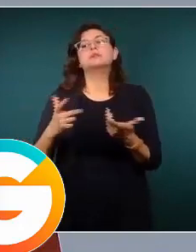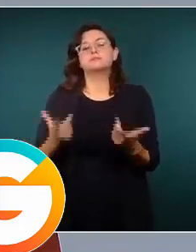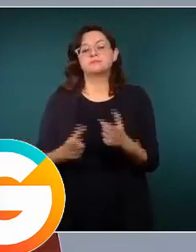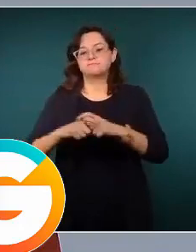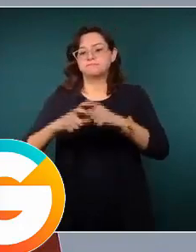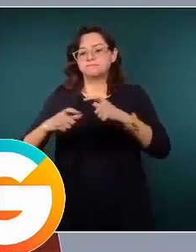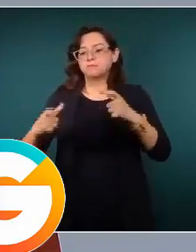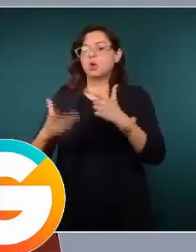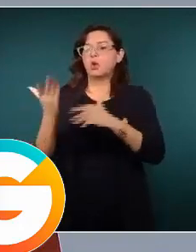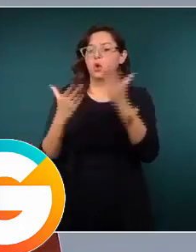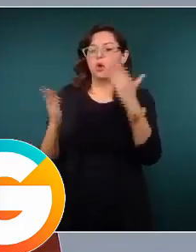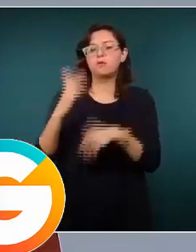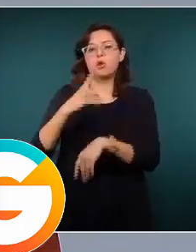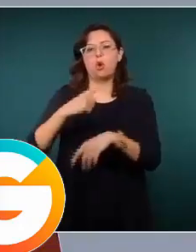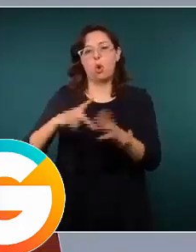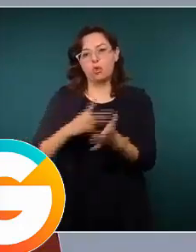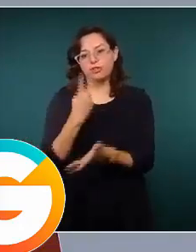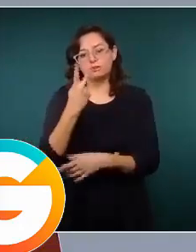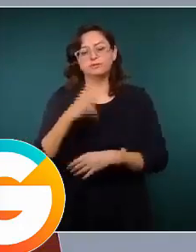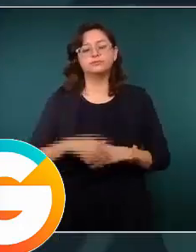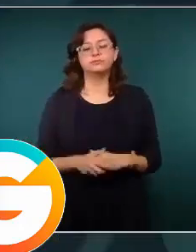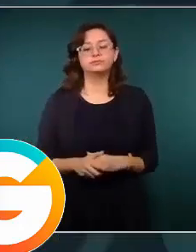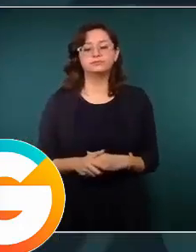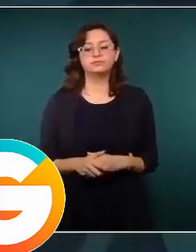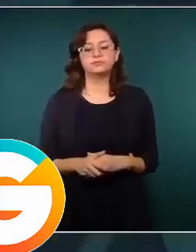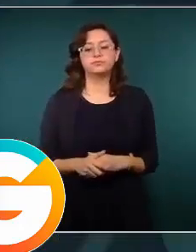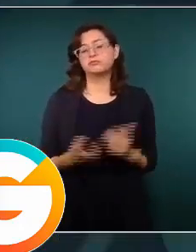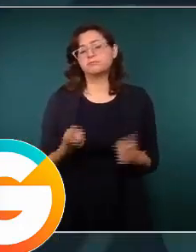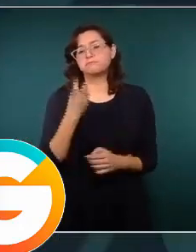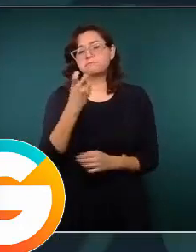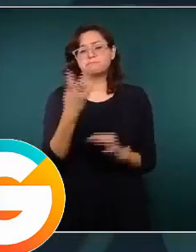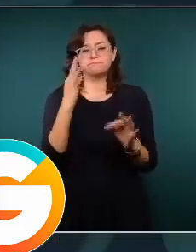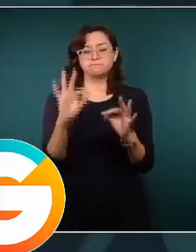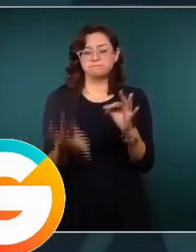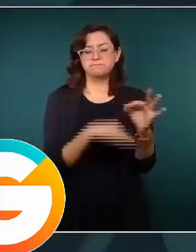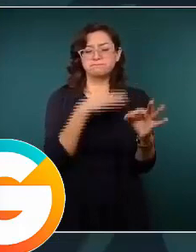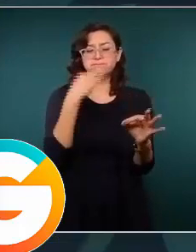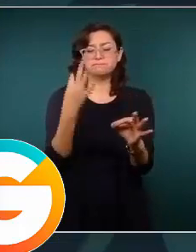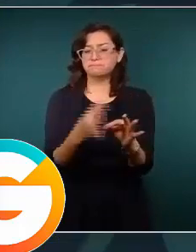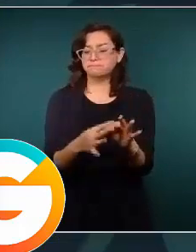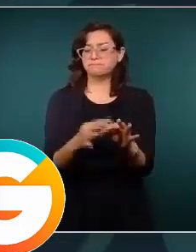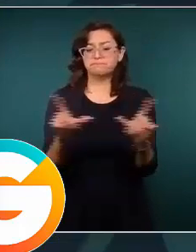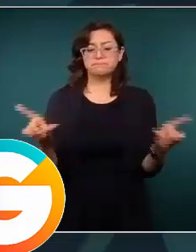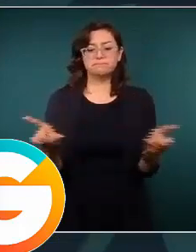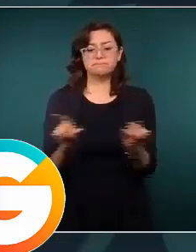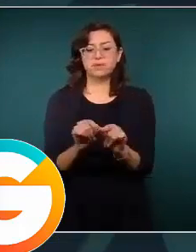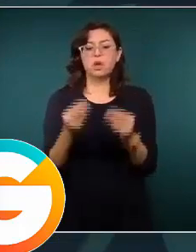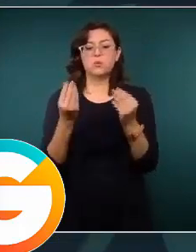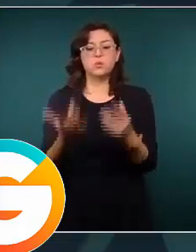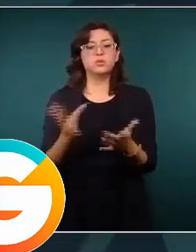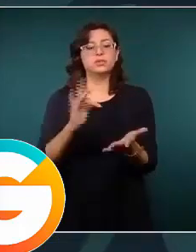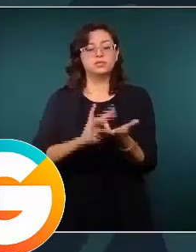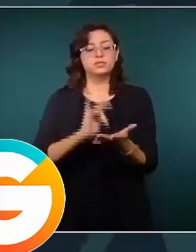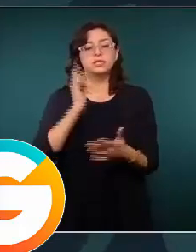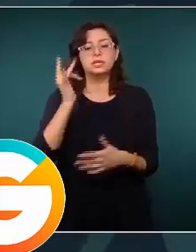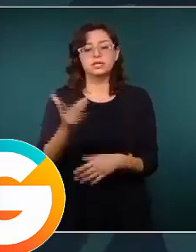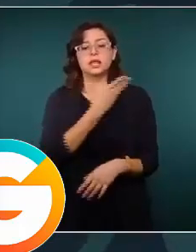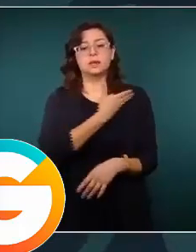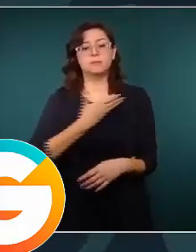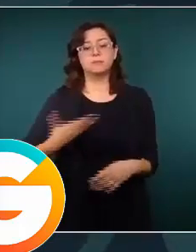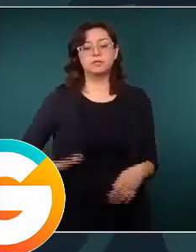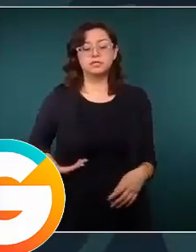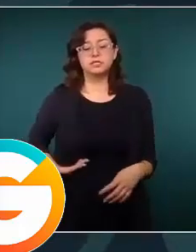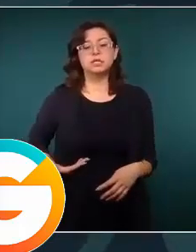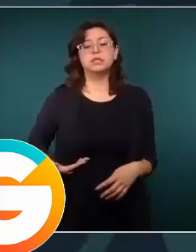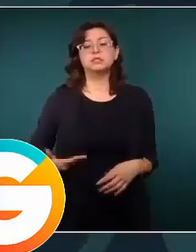crecimiento de la economía familiar. Yo lo dejaría hasta aquí por el momento agradeciendo nuevamente al señor presidente